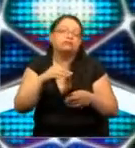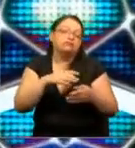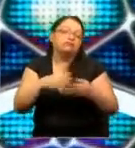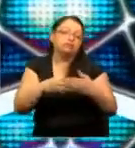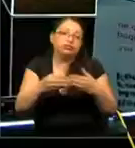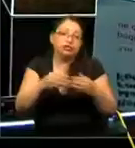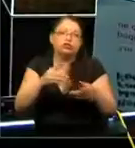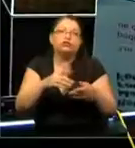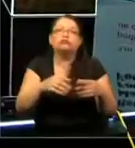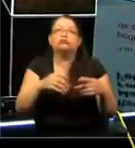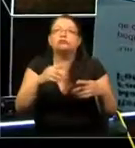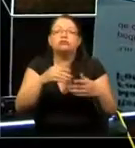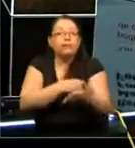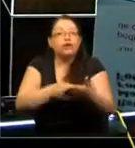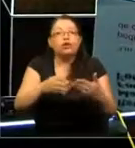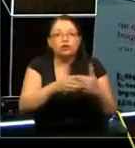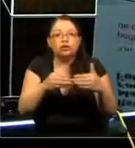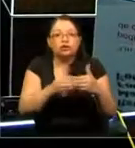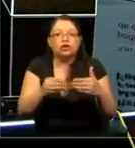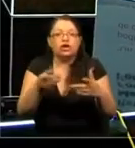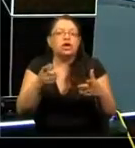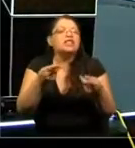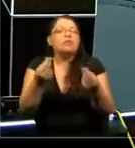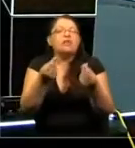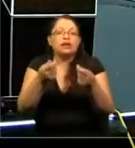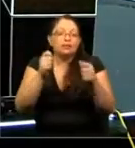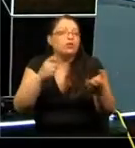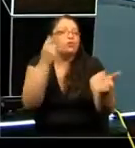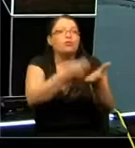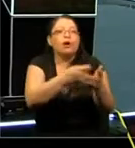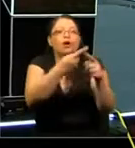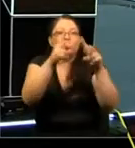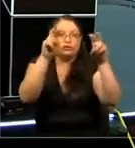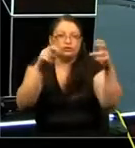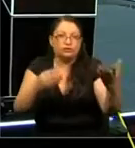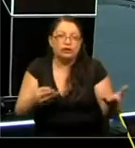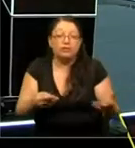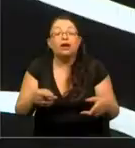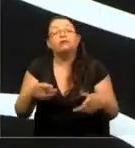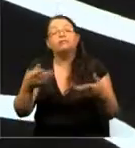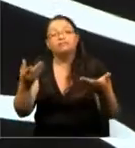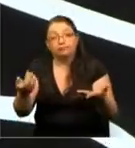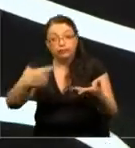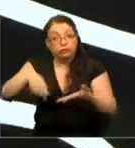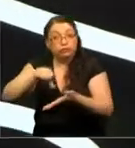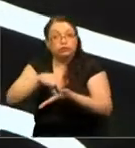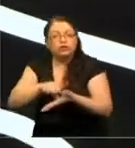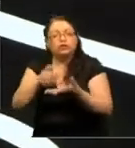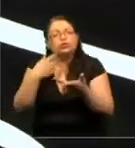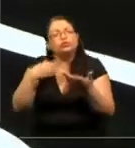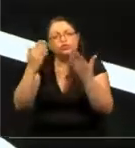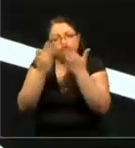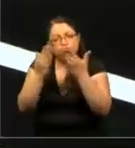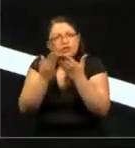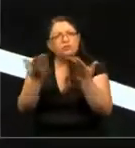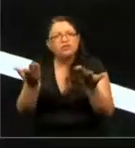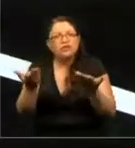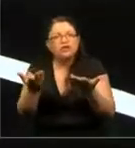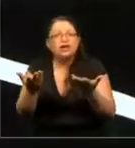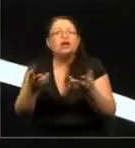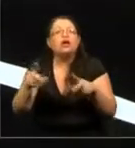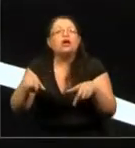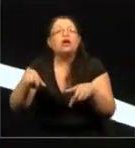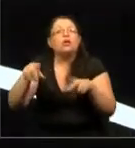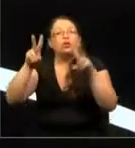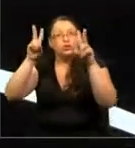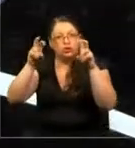en otras cosas, indudablemente. Por lo tanto, en nuestro centro estudiamos un campo disciplinario que es relativamente nuevo,